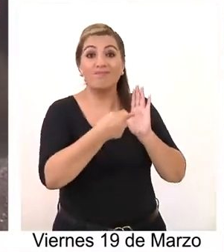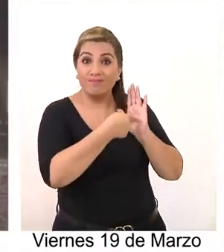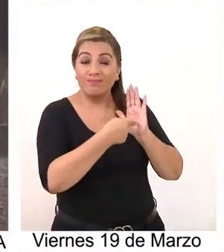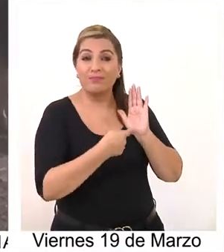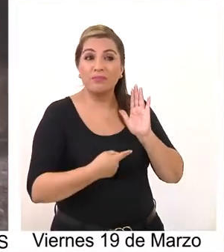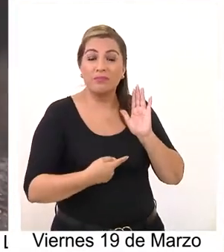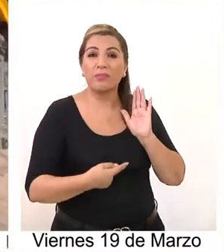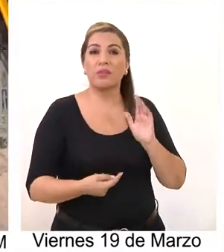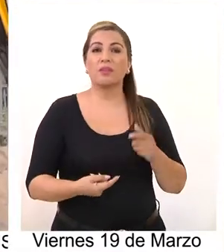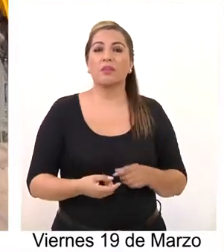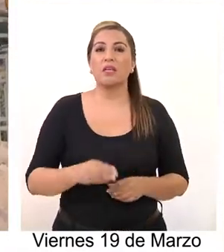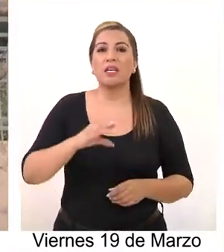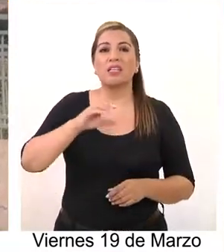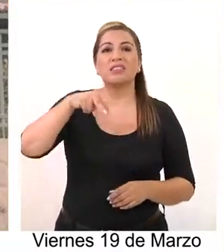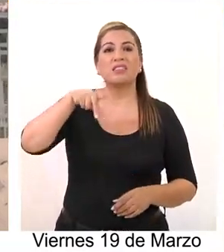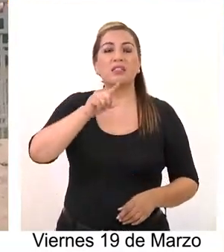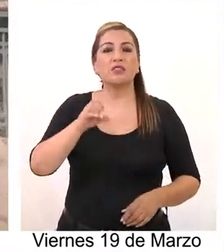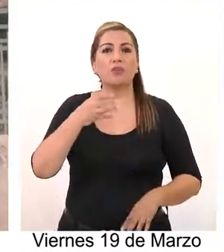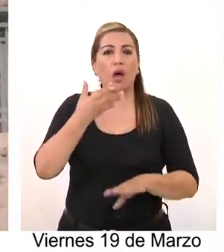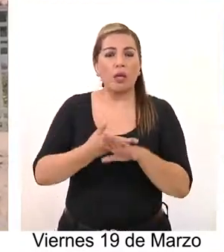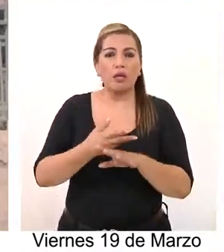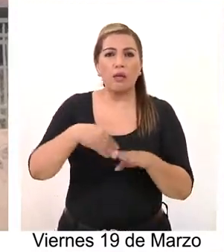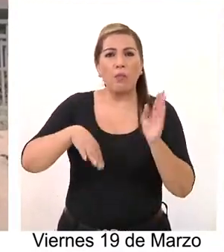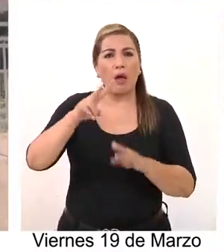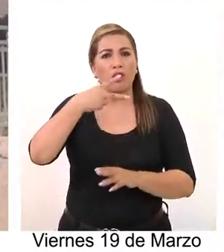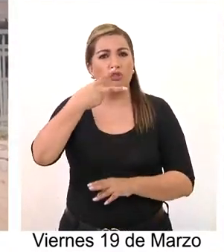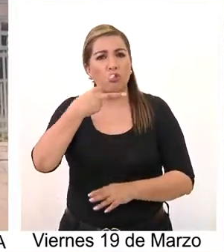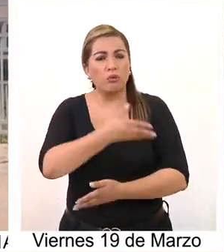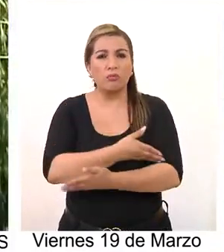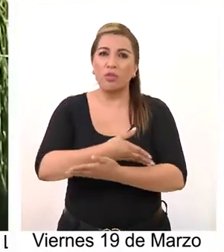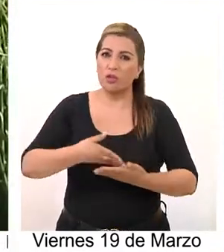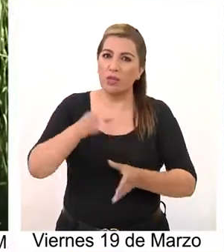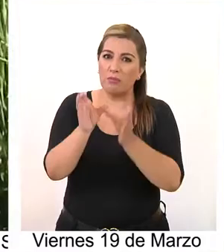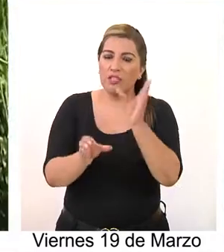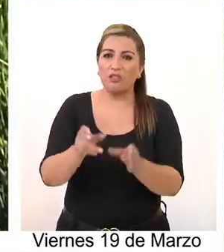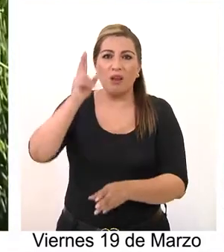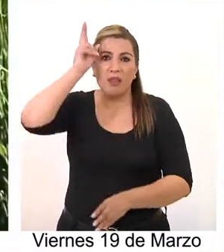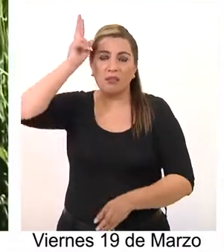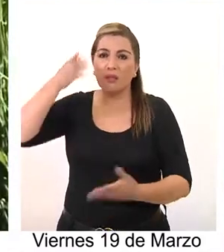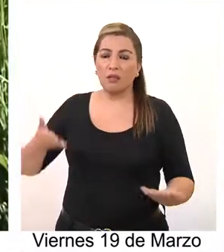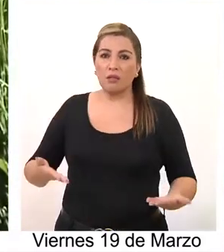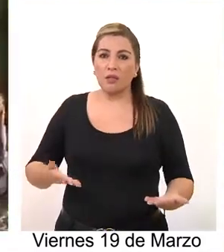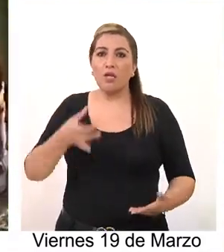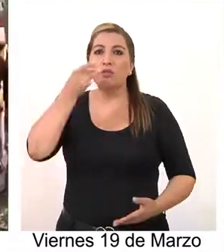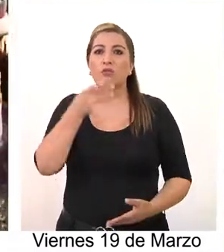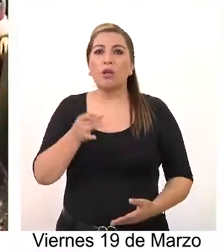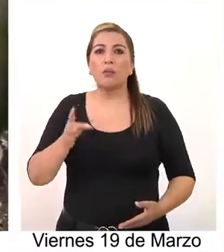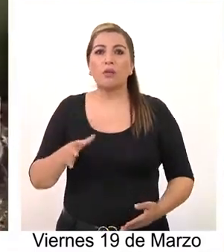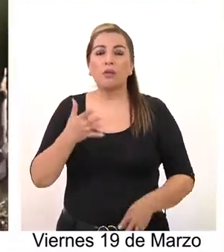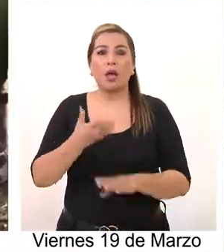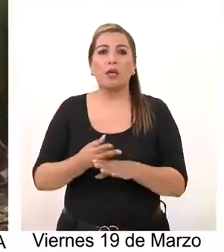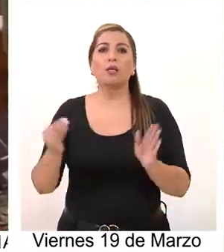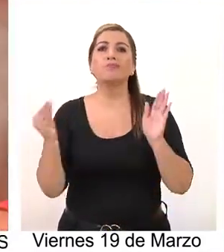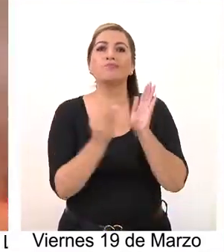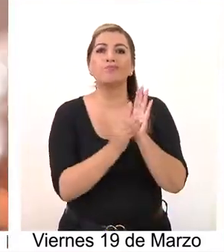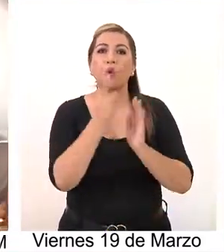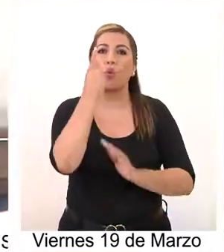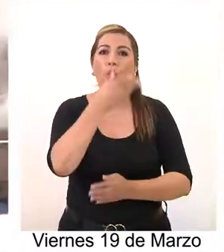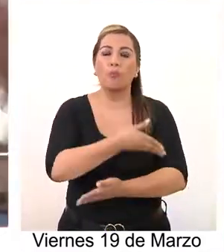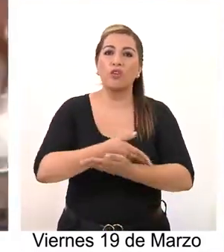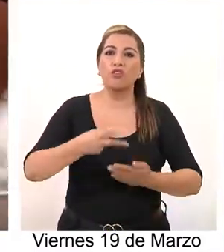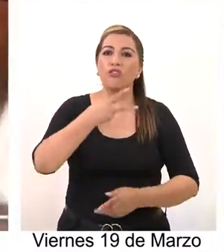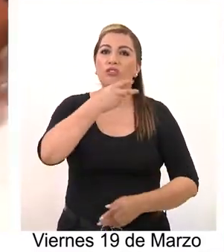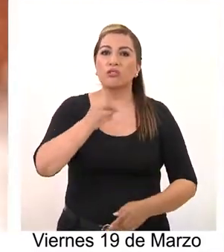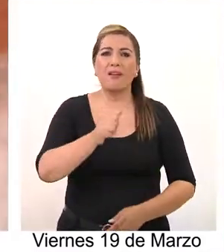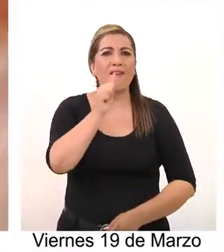demostrado ahora, ¿no es cierto?, que el censo habla de más de dos millones de indígenas y resulta que solamente están anotados un millón